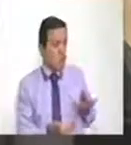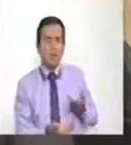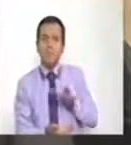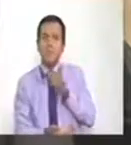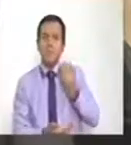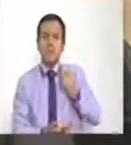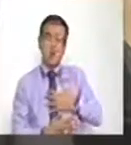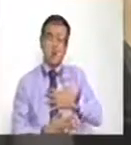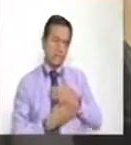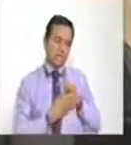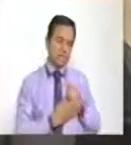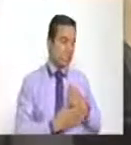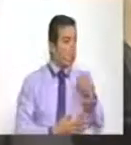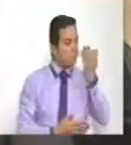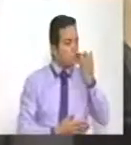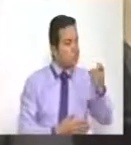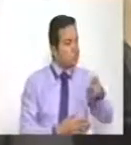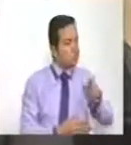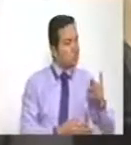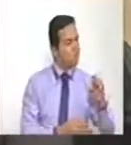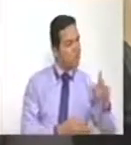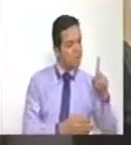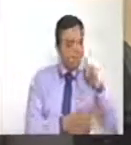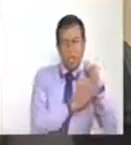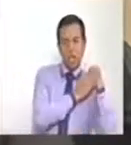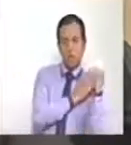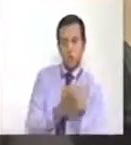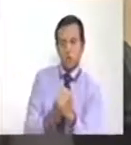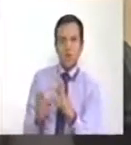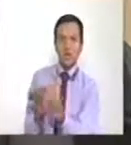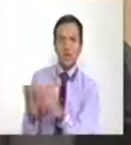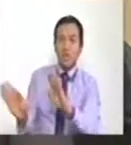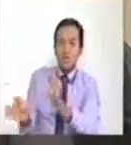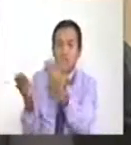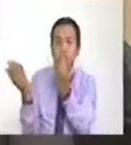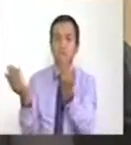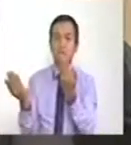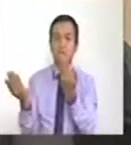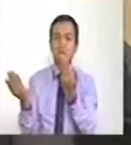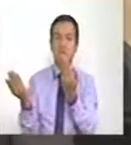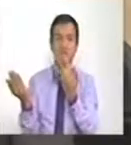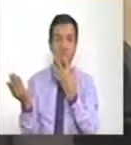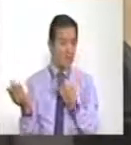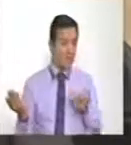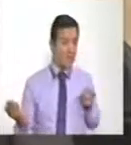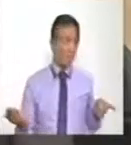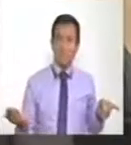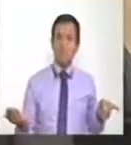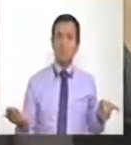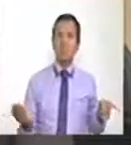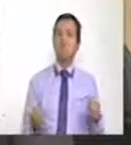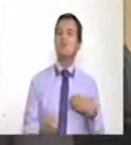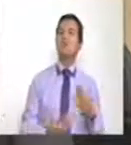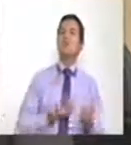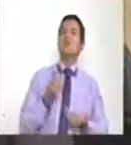Por el contrario, la FARC lo que han hecho es burlarse entregando un inventario de traperos